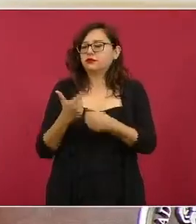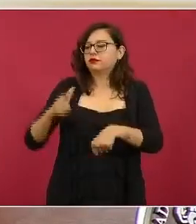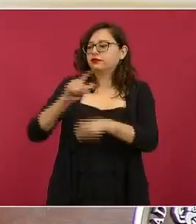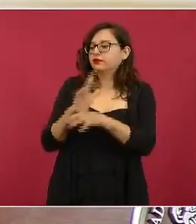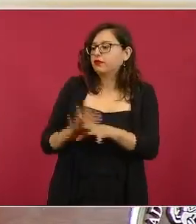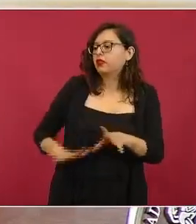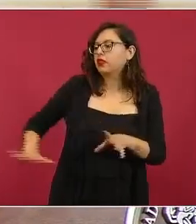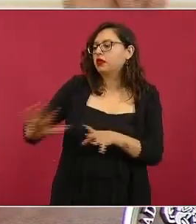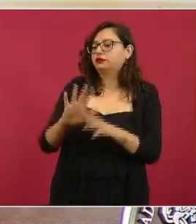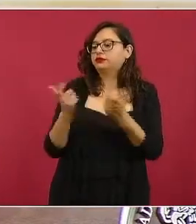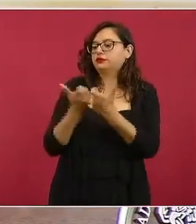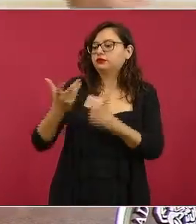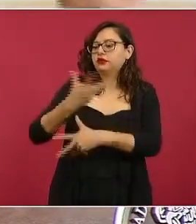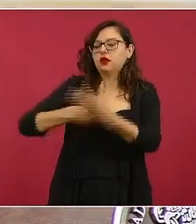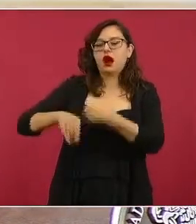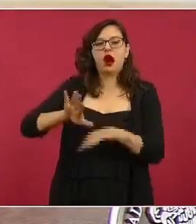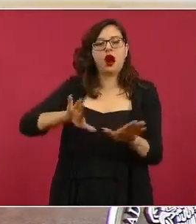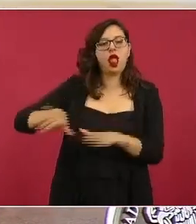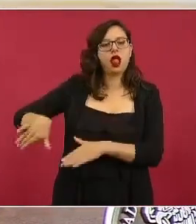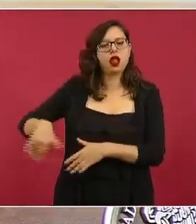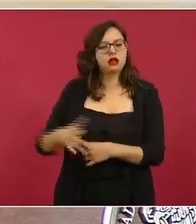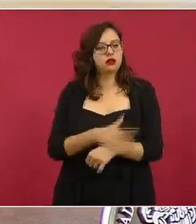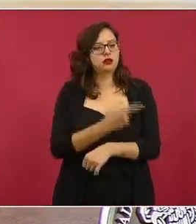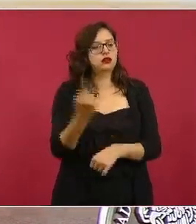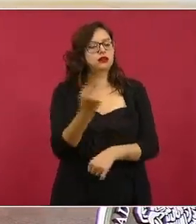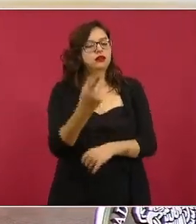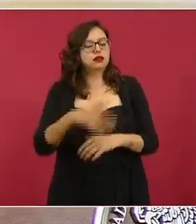y enfrentarnos por eso